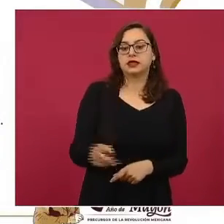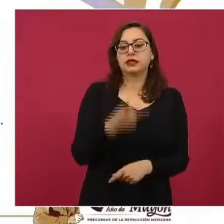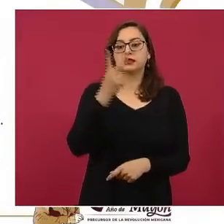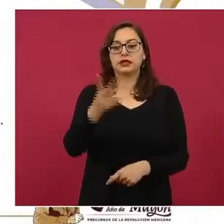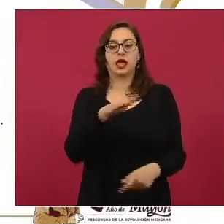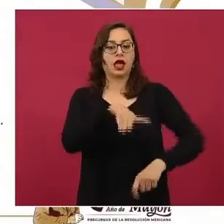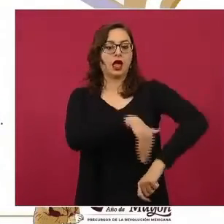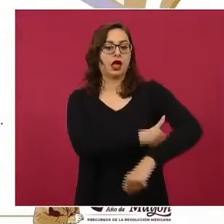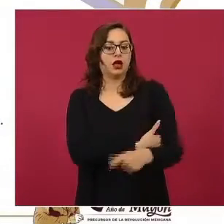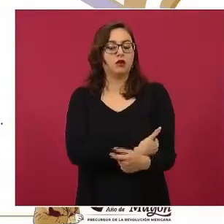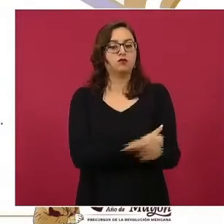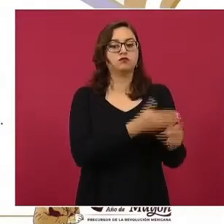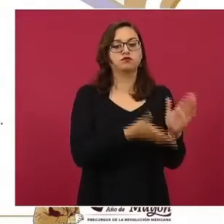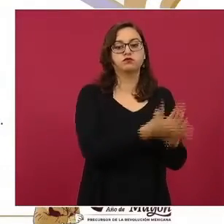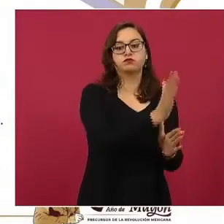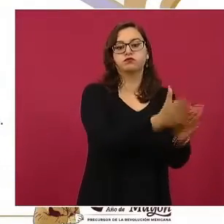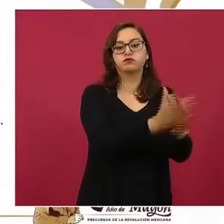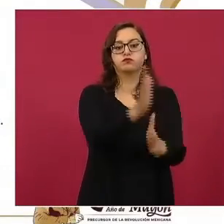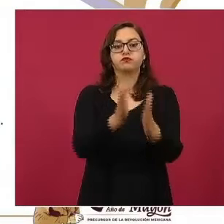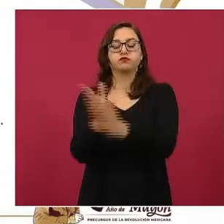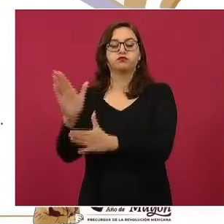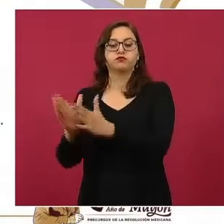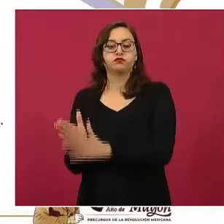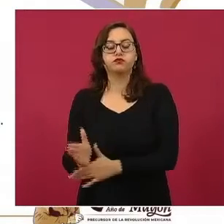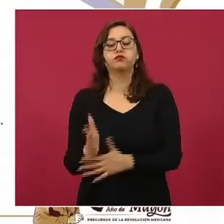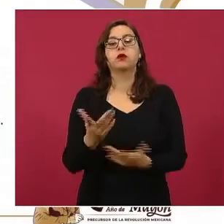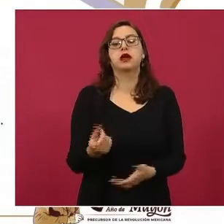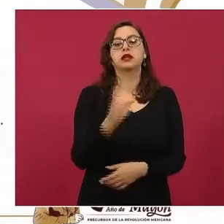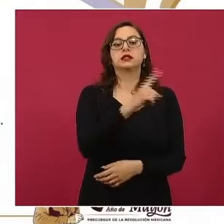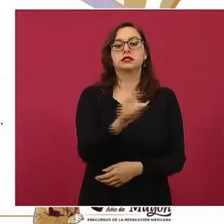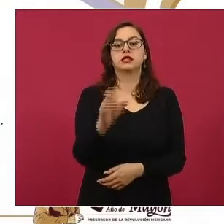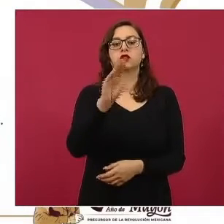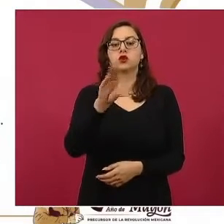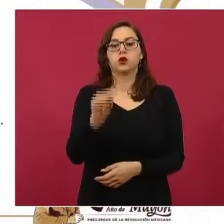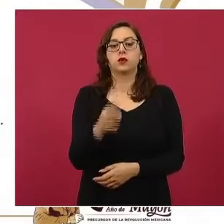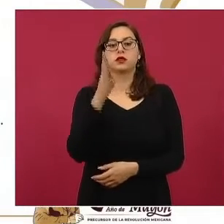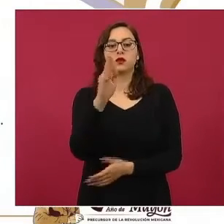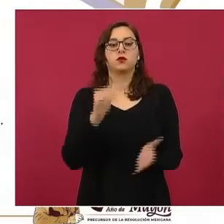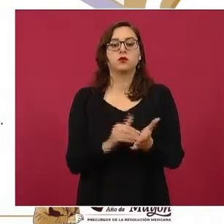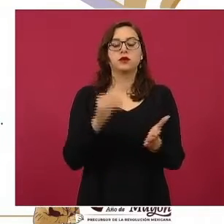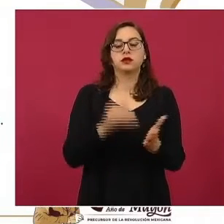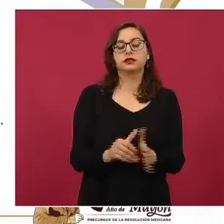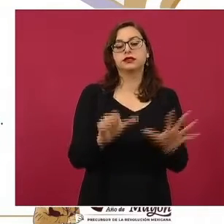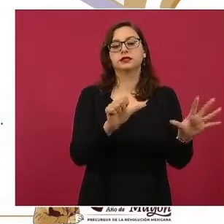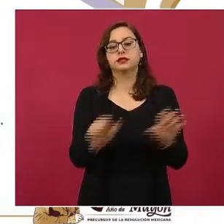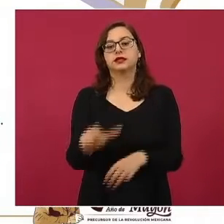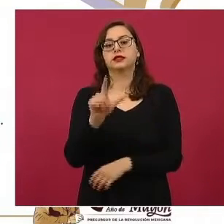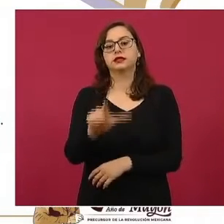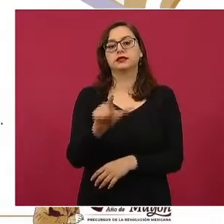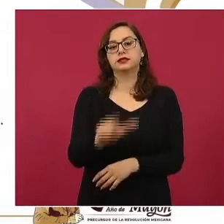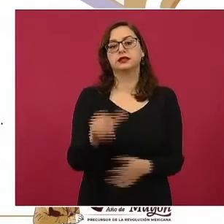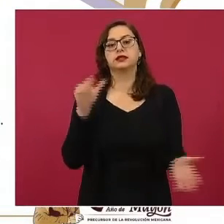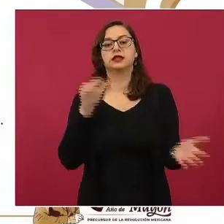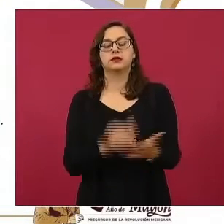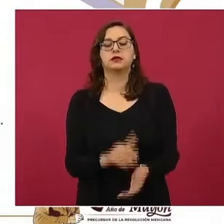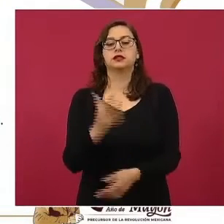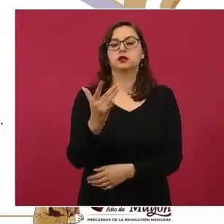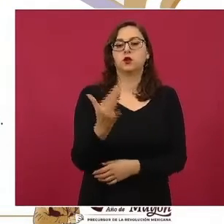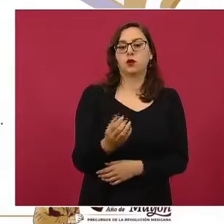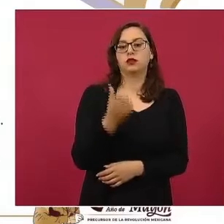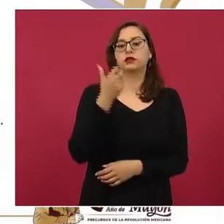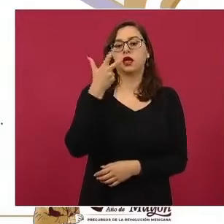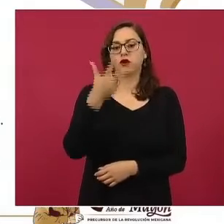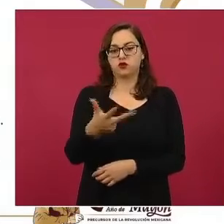treinta y dos entidades federativas, ciento noventa y cuatro millones seiscientas diecisiete mil cincuenta y ocho piezas.